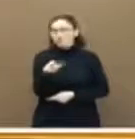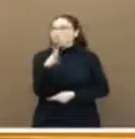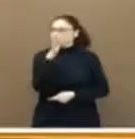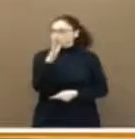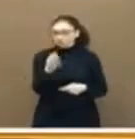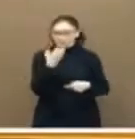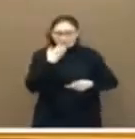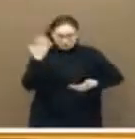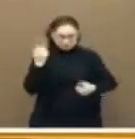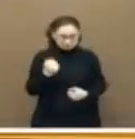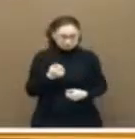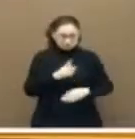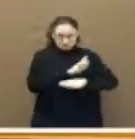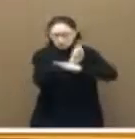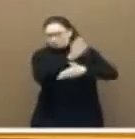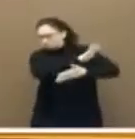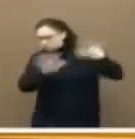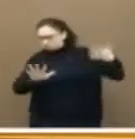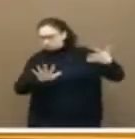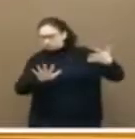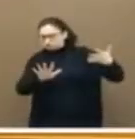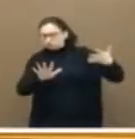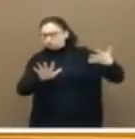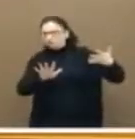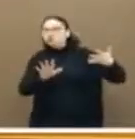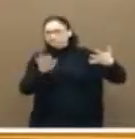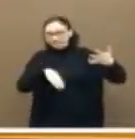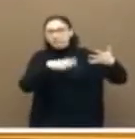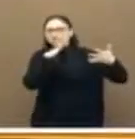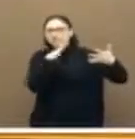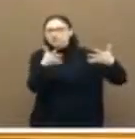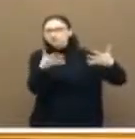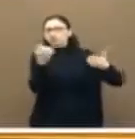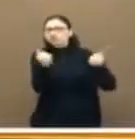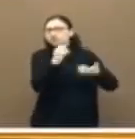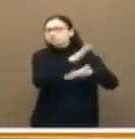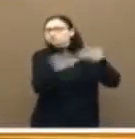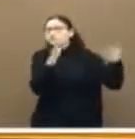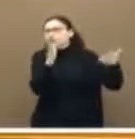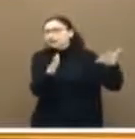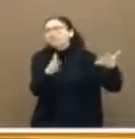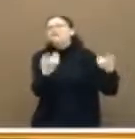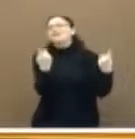exceso de velocidad, vayamos al origen de la causa. Controles de velocidad.